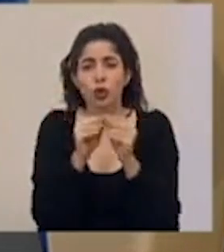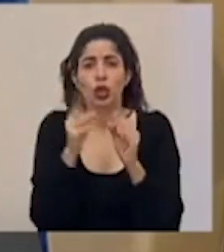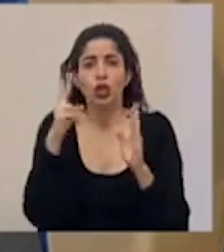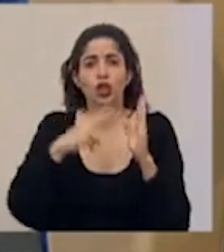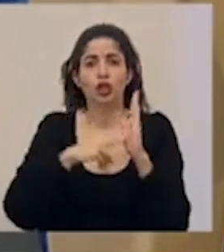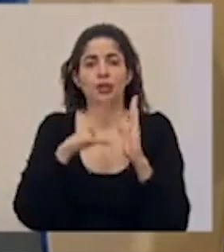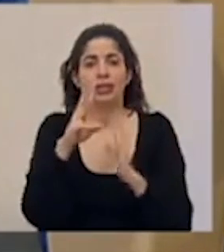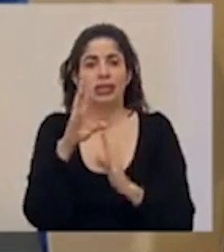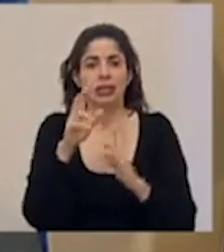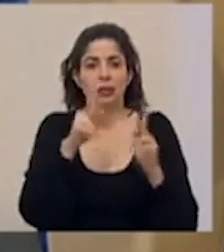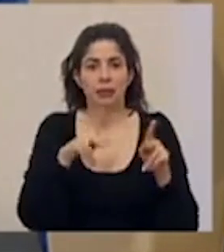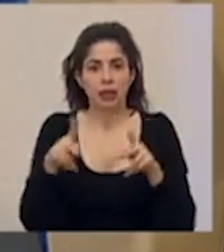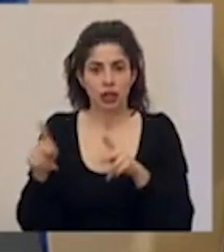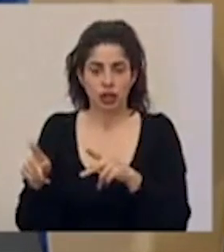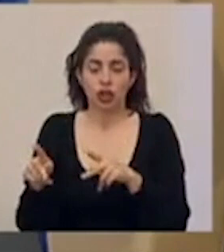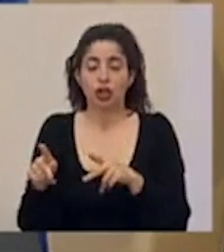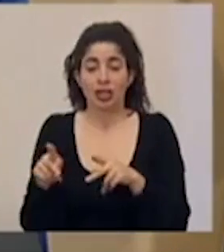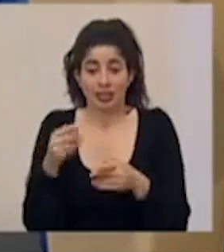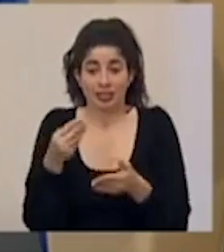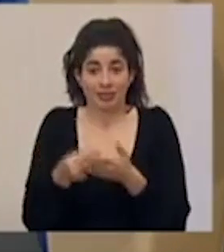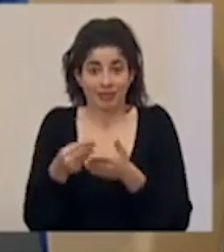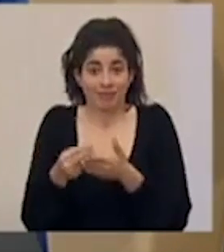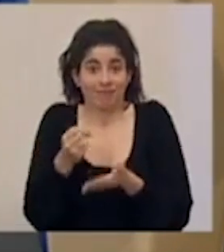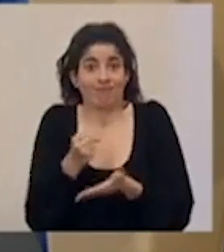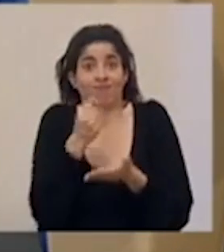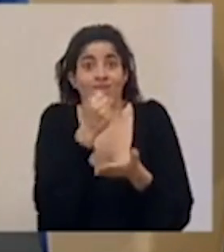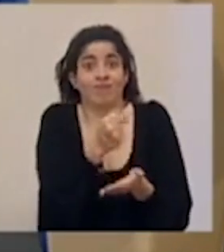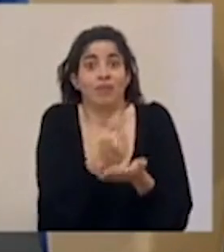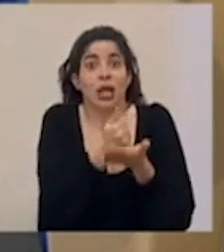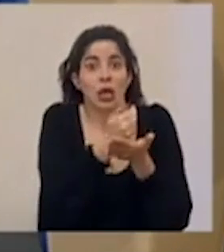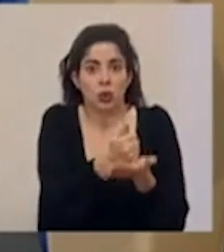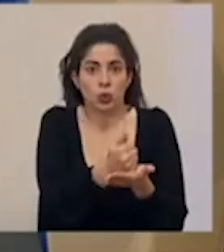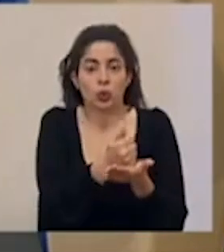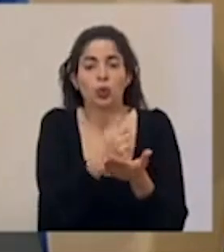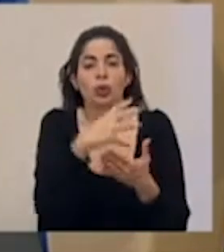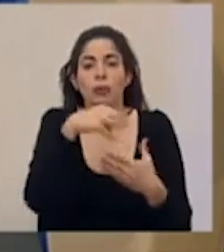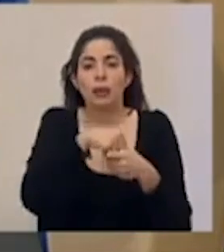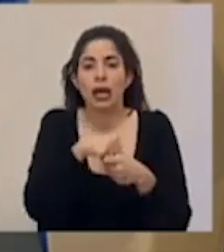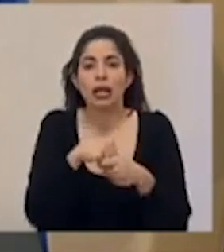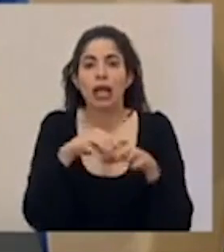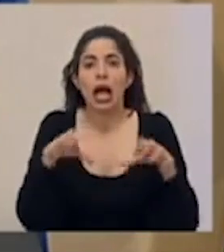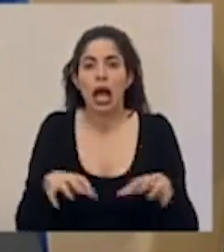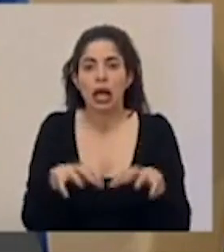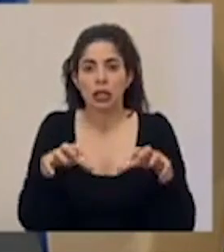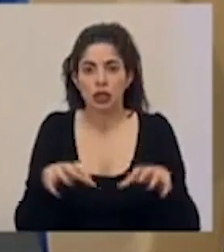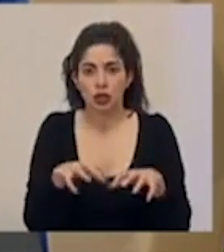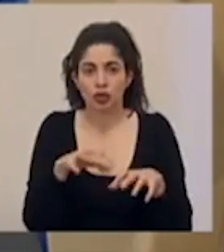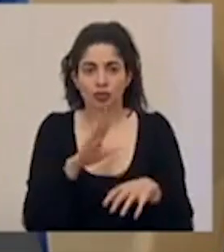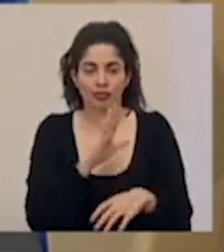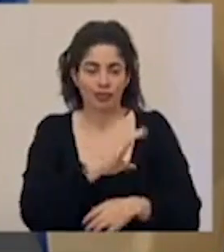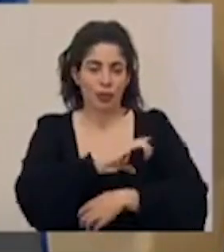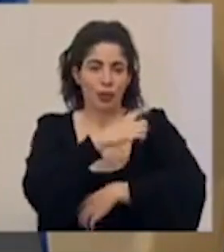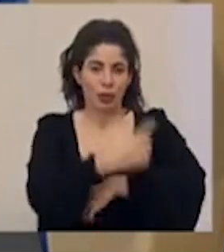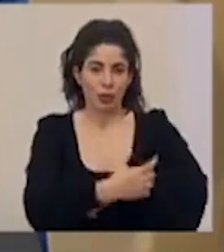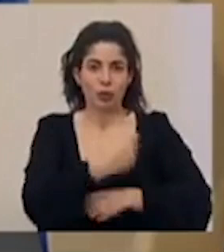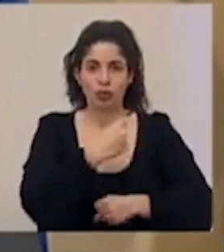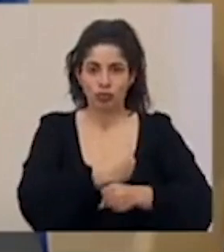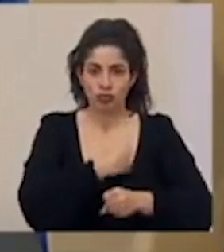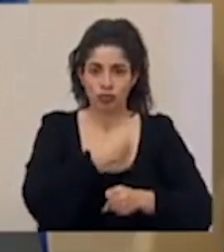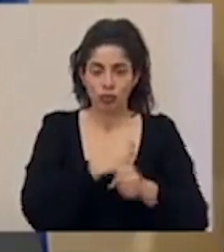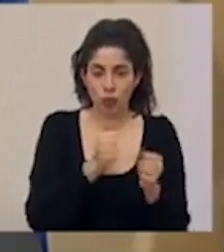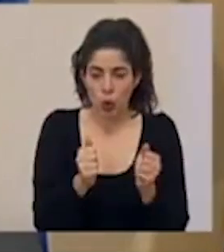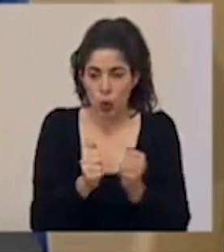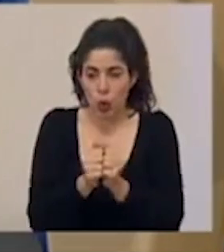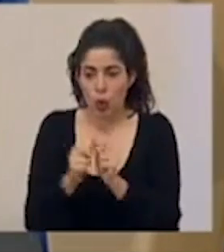personas. Estos aportes son parte de las acciones de la Junta de Protección Social, en